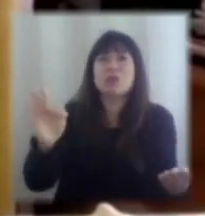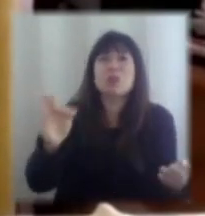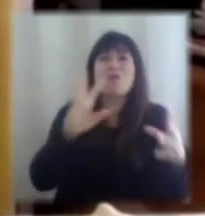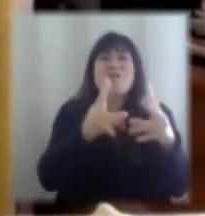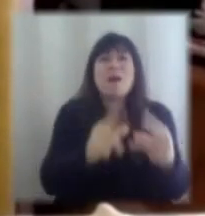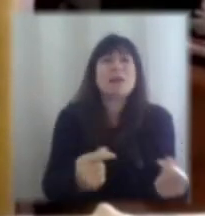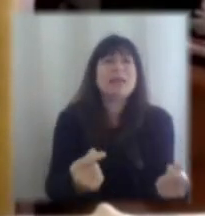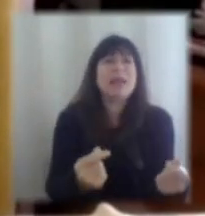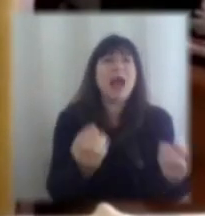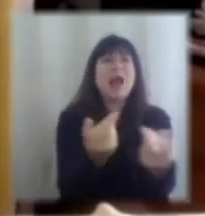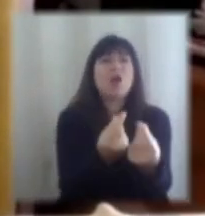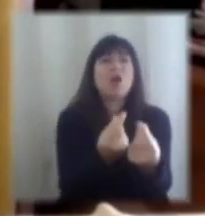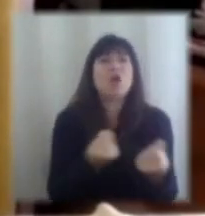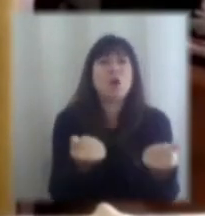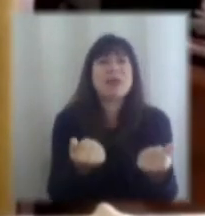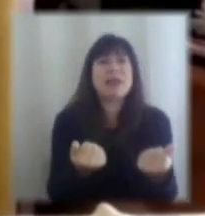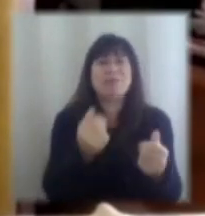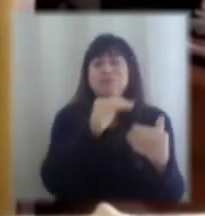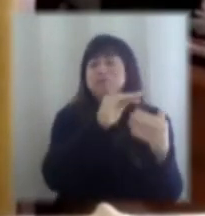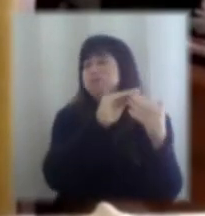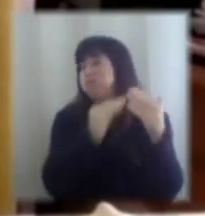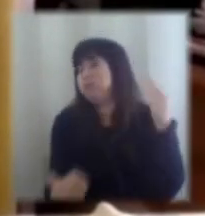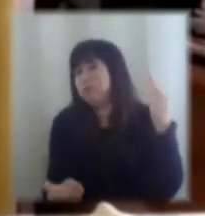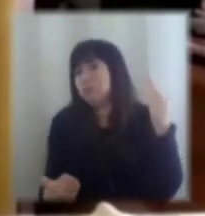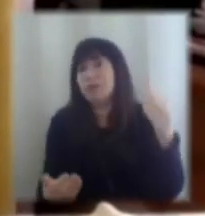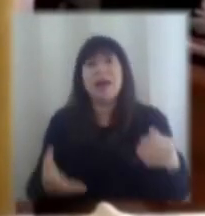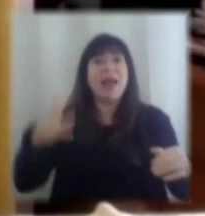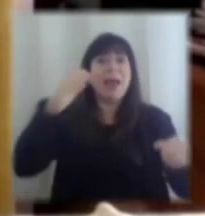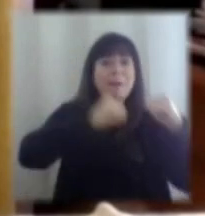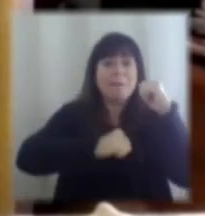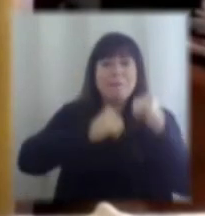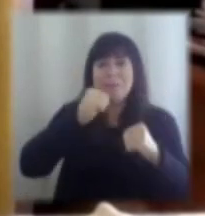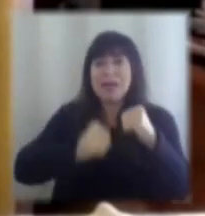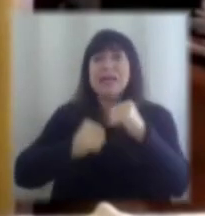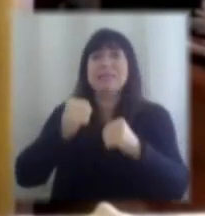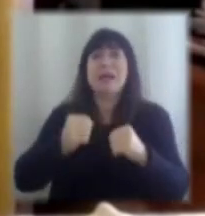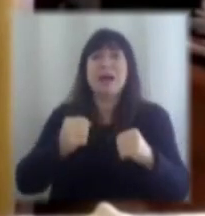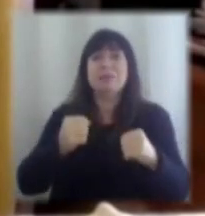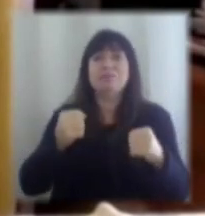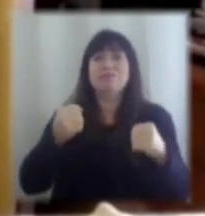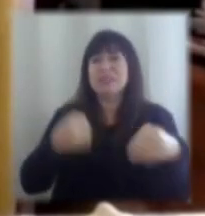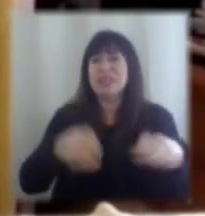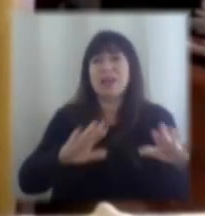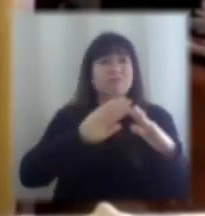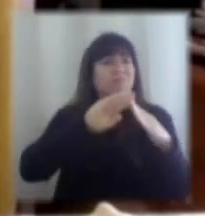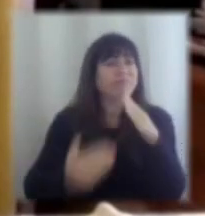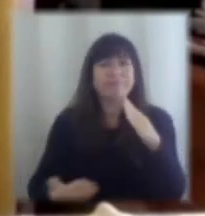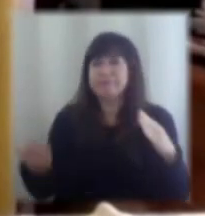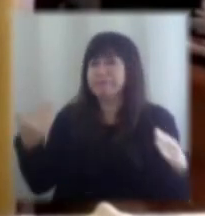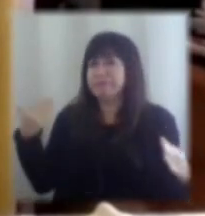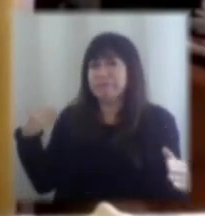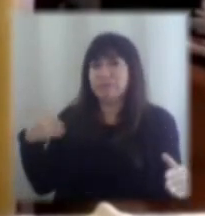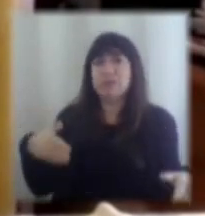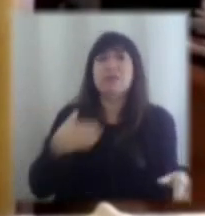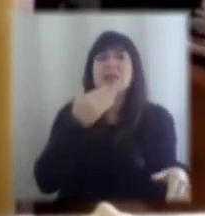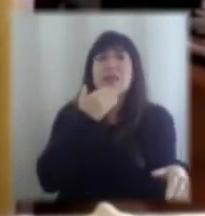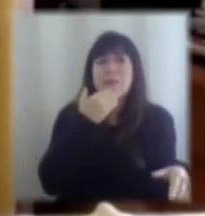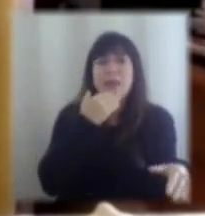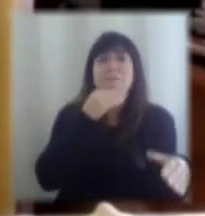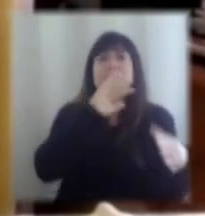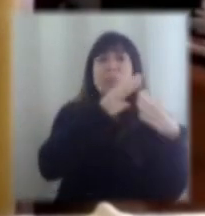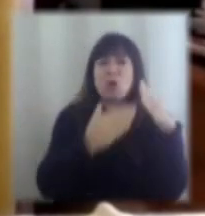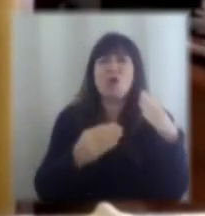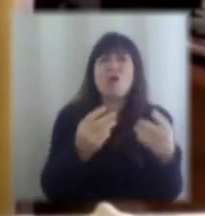golpeadas en términos de empresas que van a haber quedado atrás, en términos de una contracción económica muy